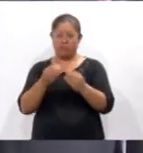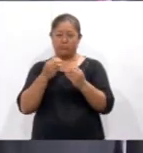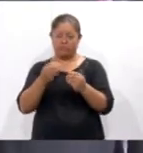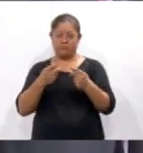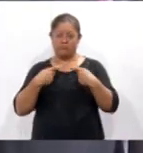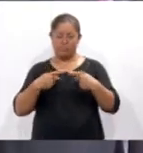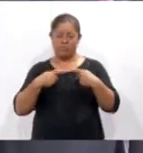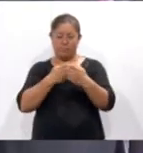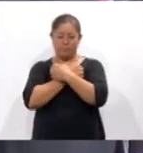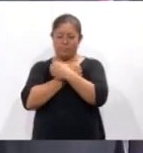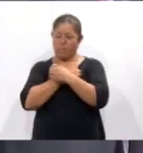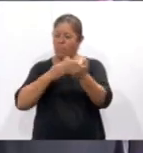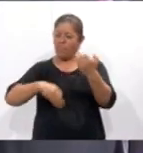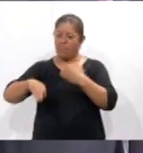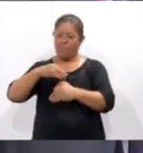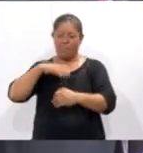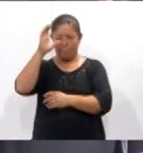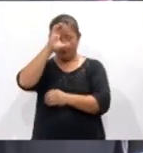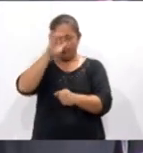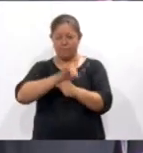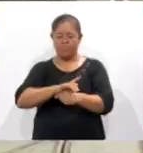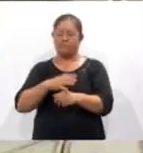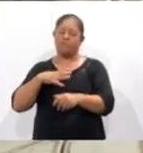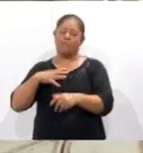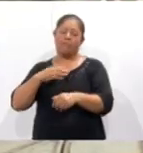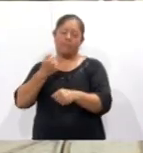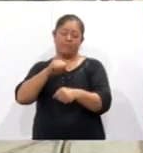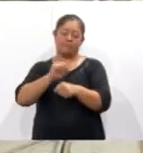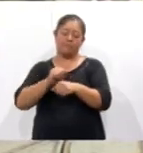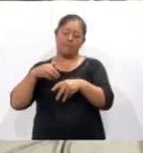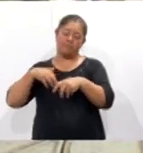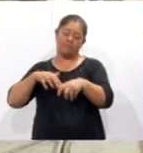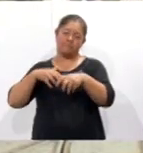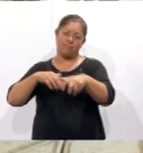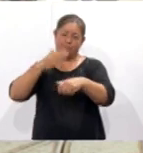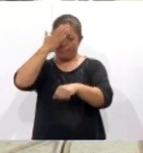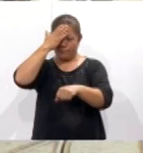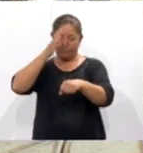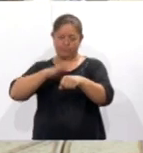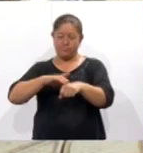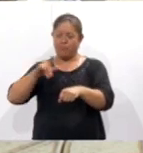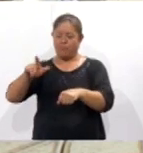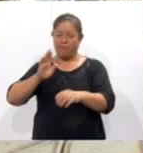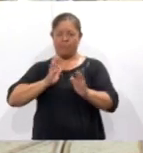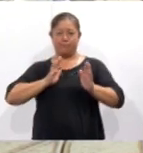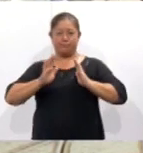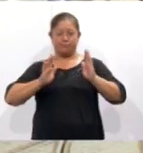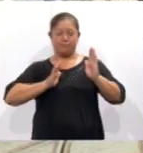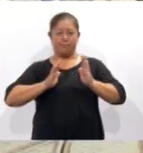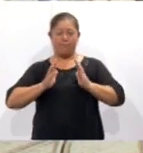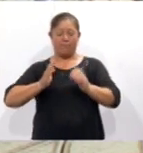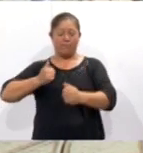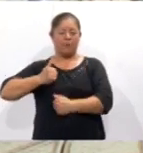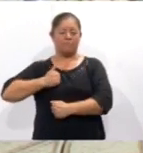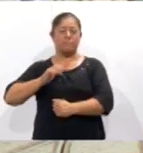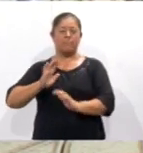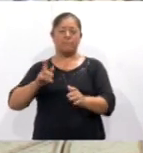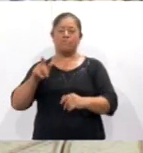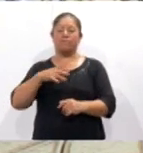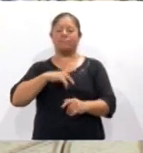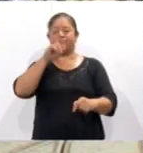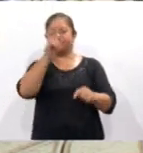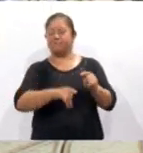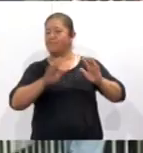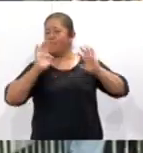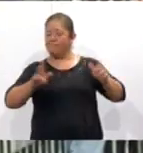culturales que se extendieron durante varias semanas para conmemorar el alzamiento militar que puso fin a casi medio siglo de dictadura